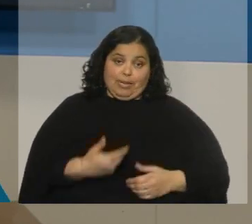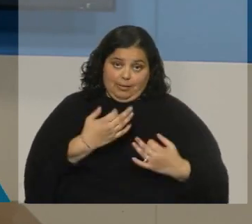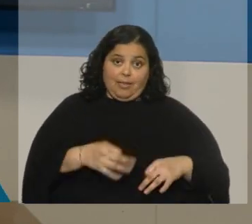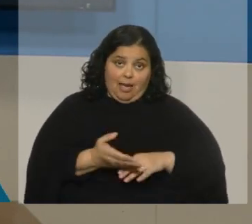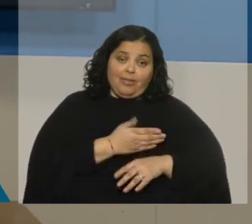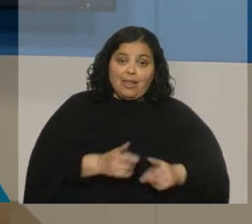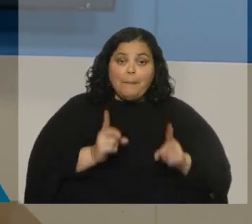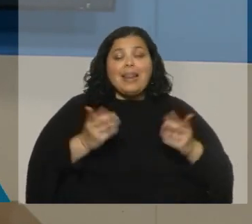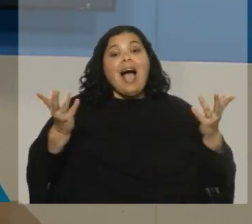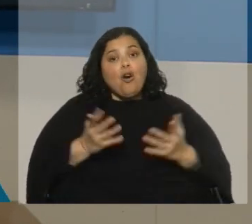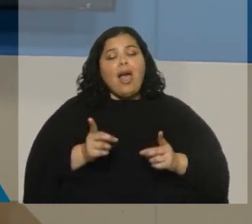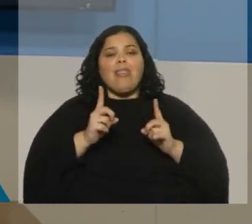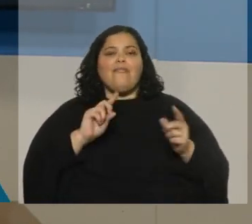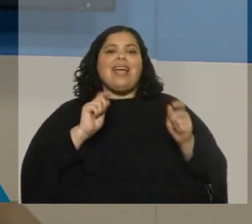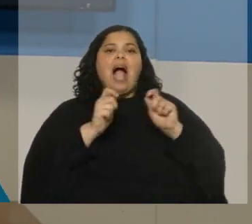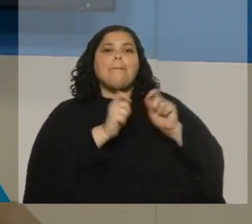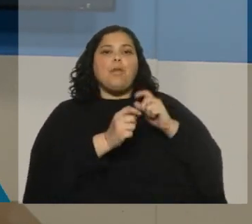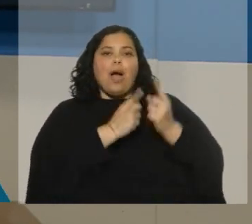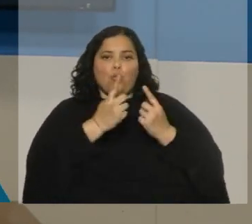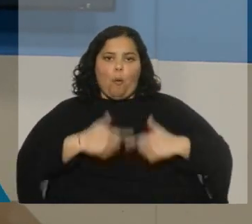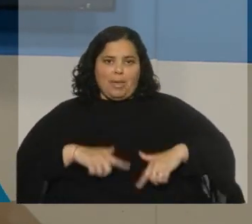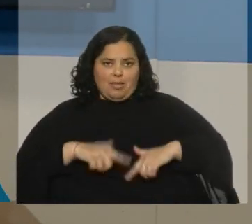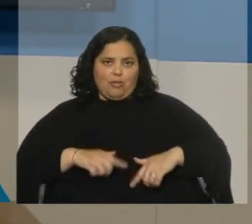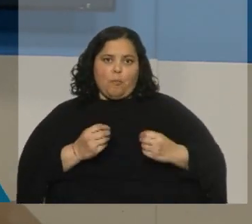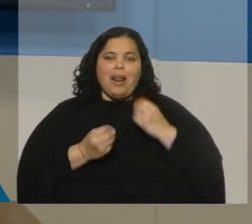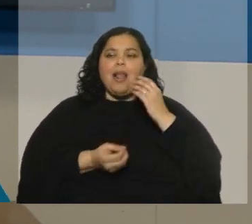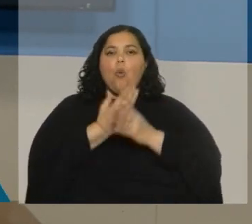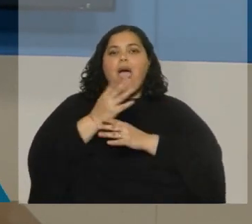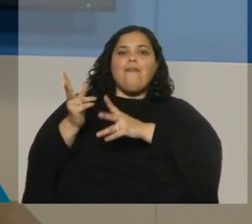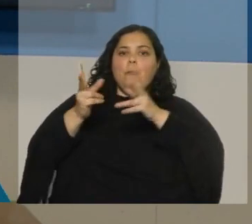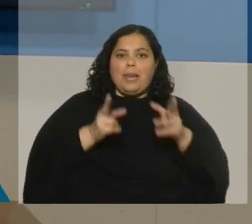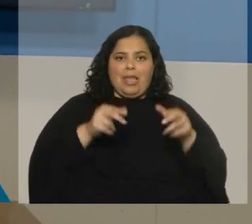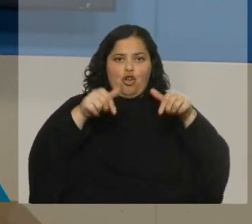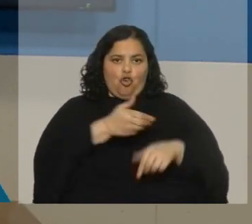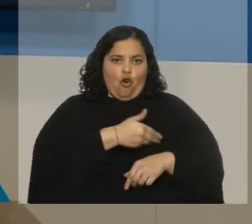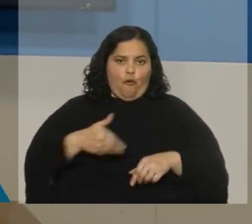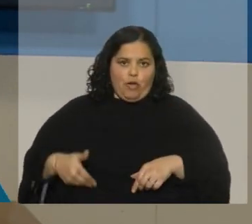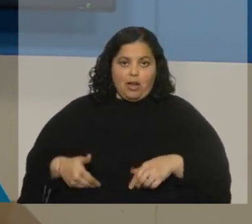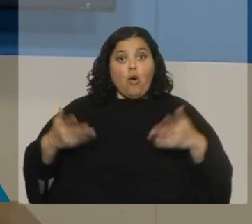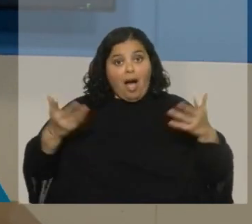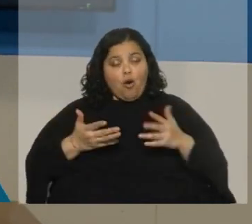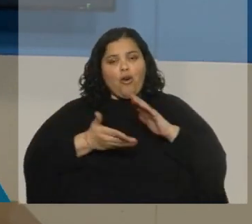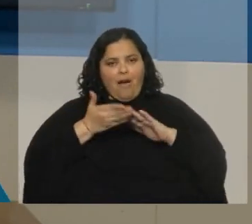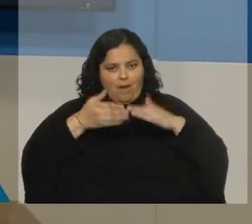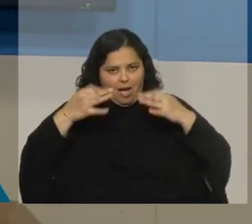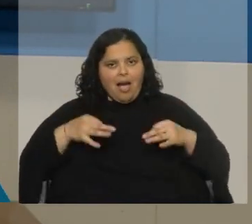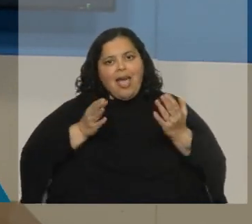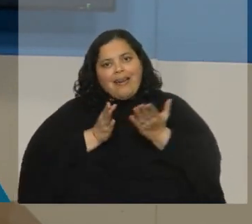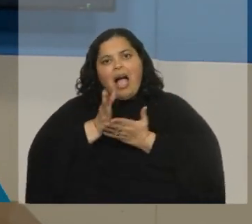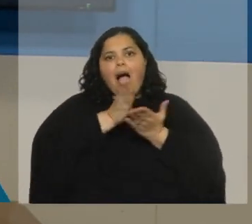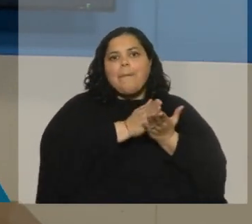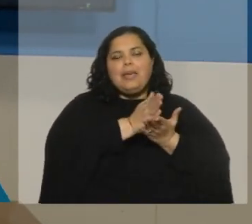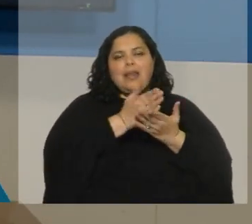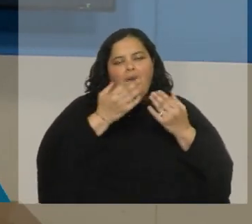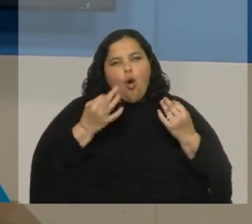cambios en su gabinete para empezar un nuevo periodo de su gobierno, en el cual, repito, va a tener que encaminar a Chile, va a